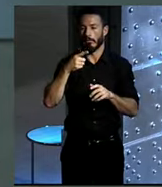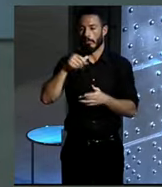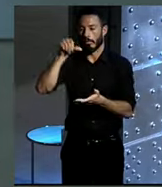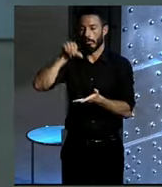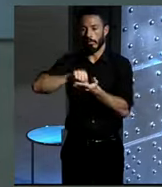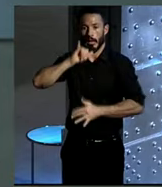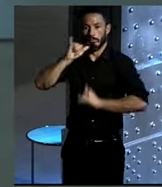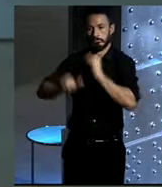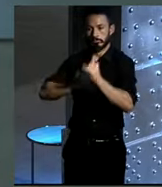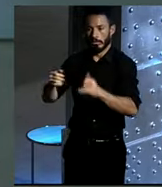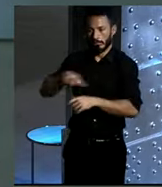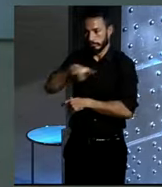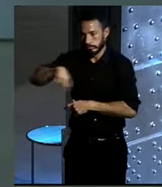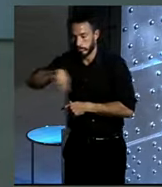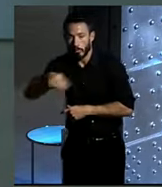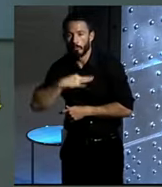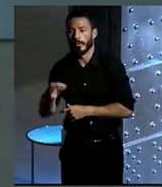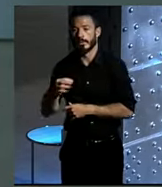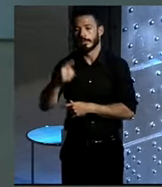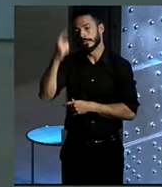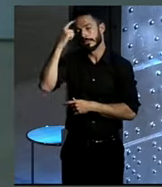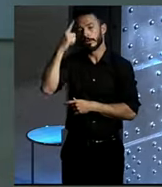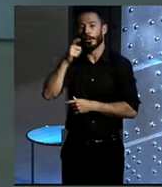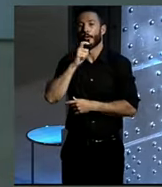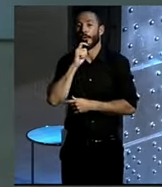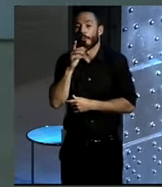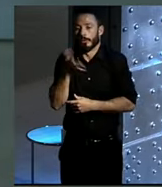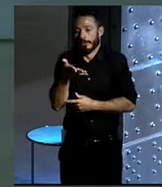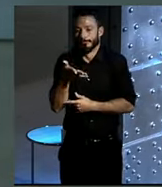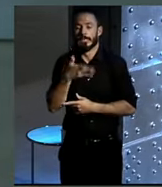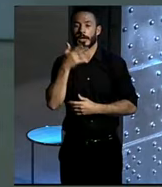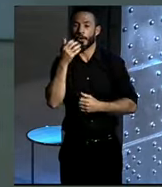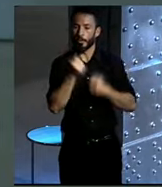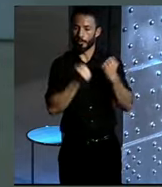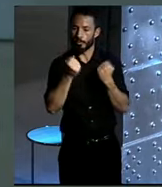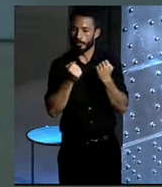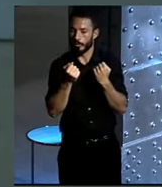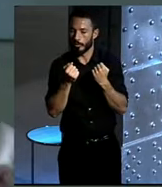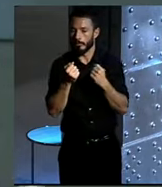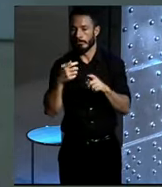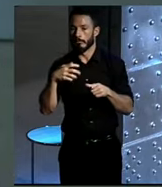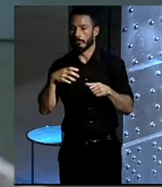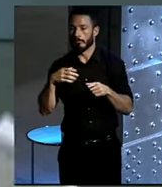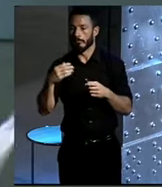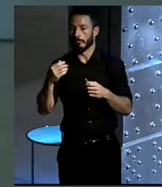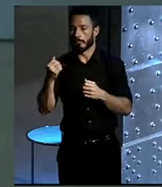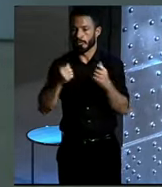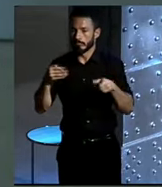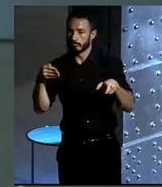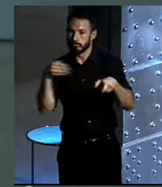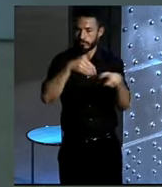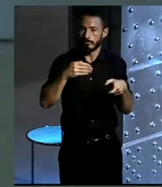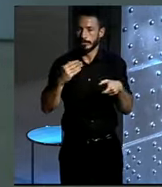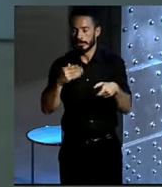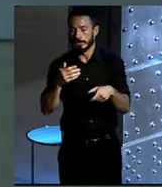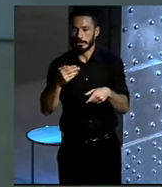que no es fácil? Porque evidentemente muchas veces el conductor tiene miedo de poder dañar a la bici. ¿Cuándo uno sabe que puede